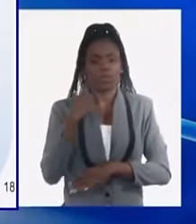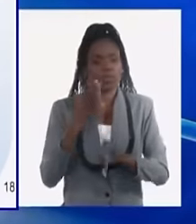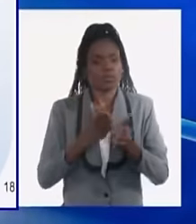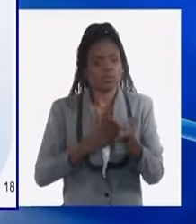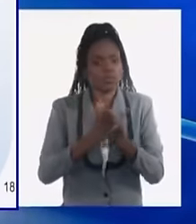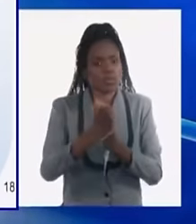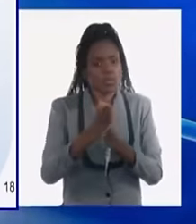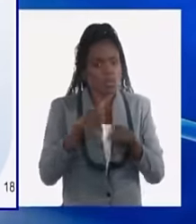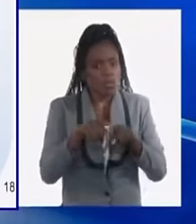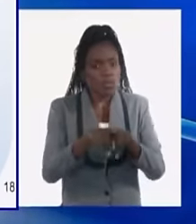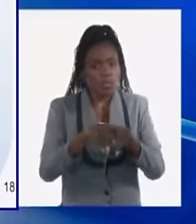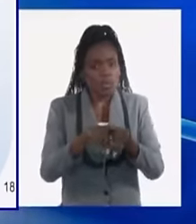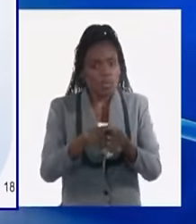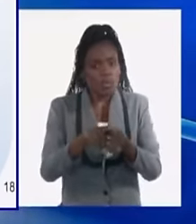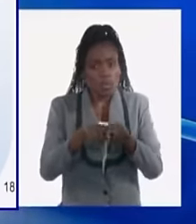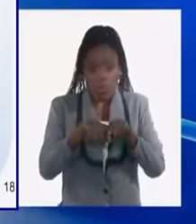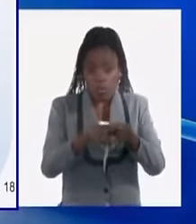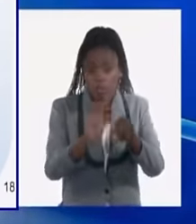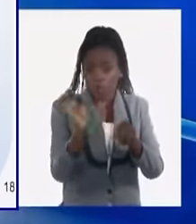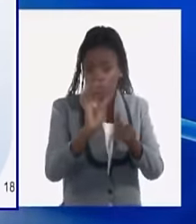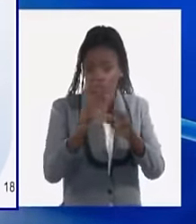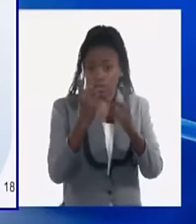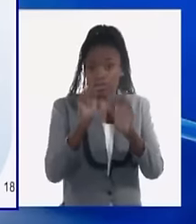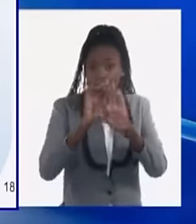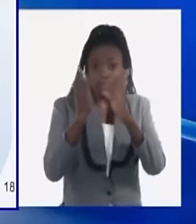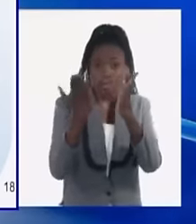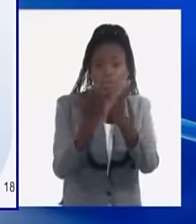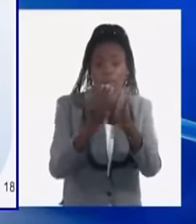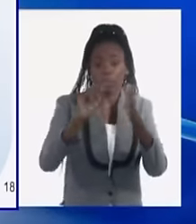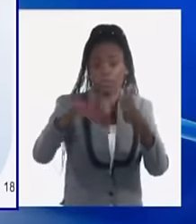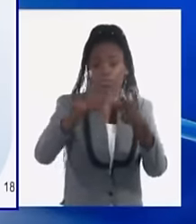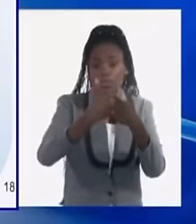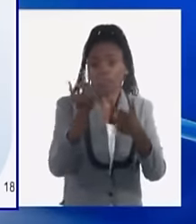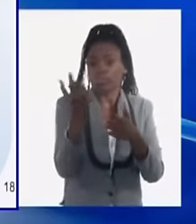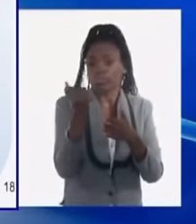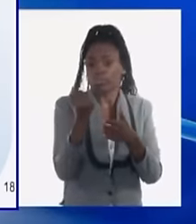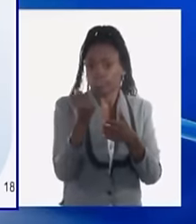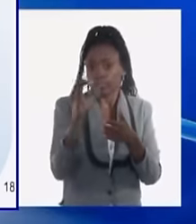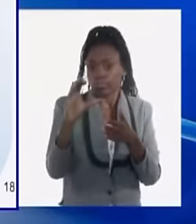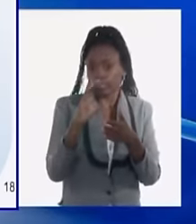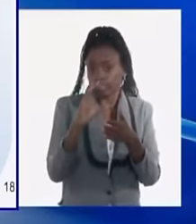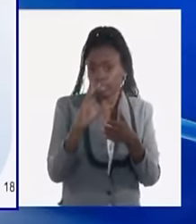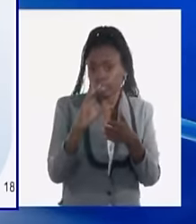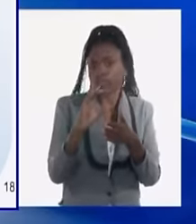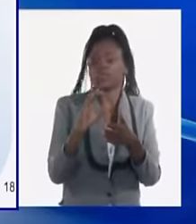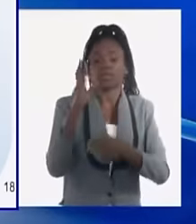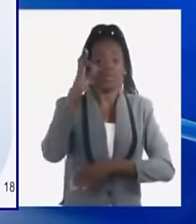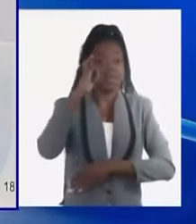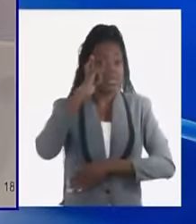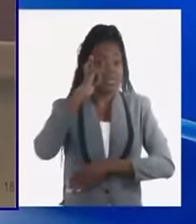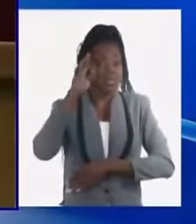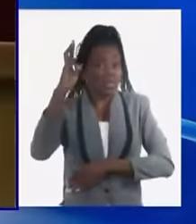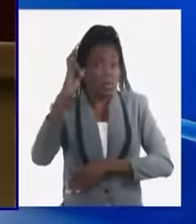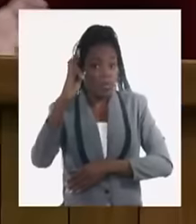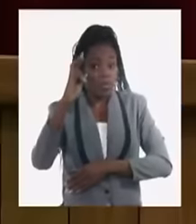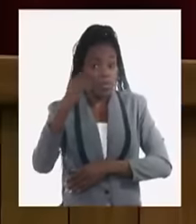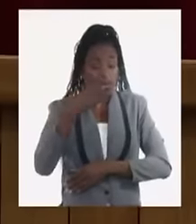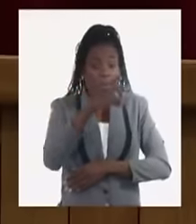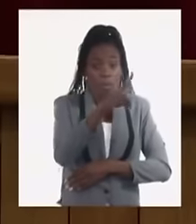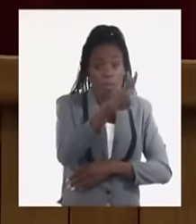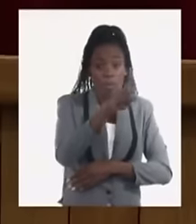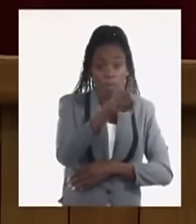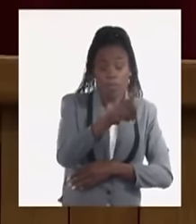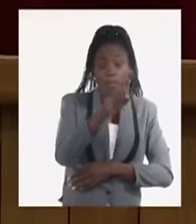al ritmo que se necesita en todos los sectores y las ramas de la economía. Recordar que desde el 21,